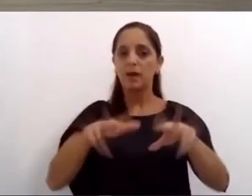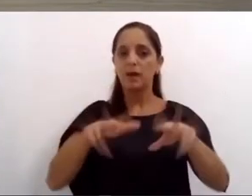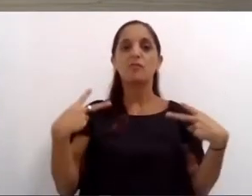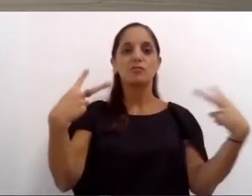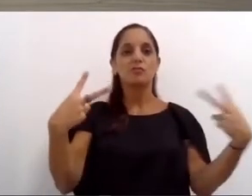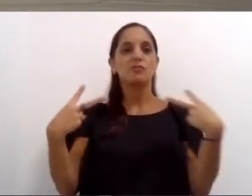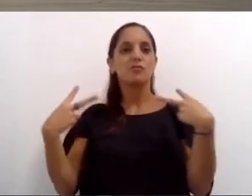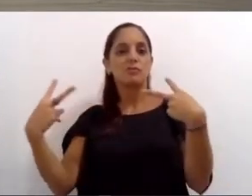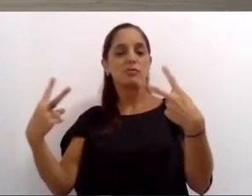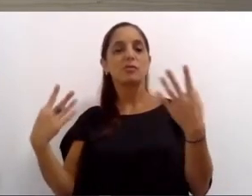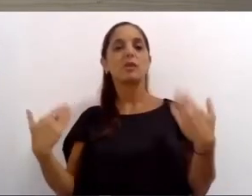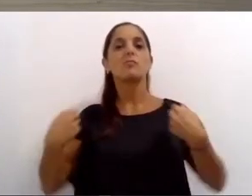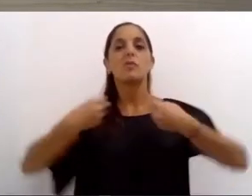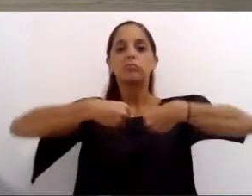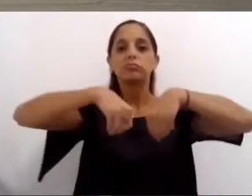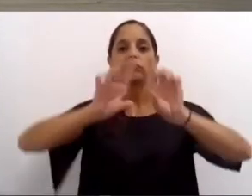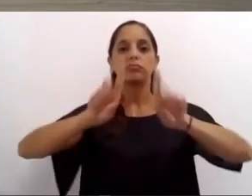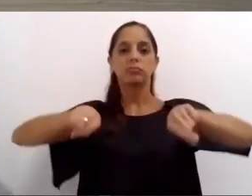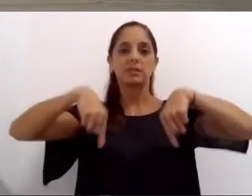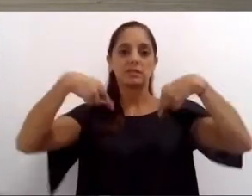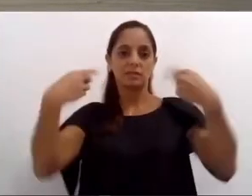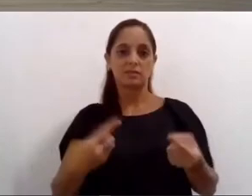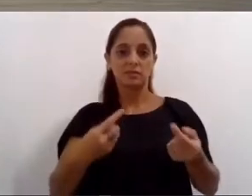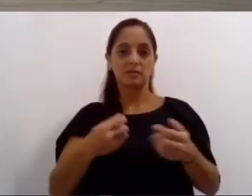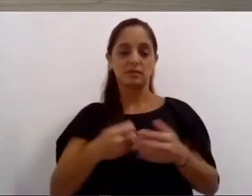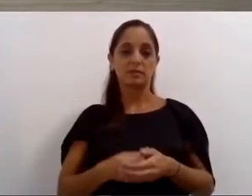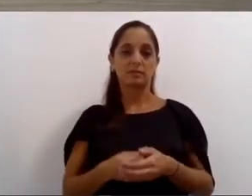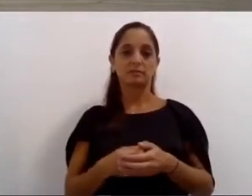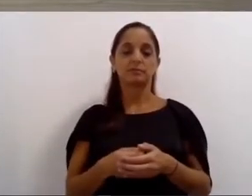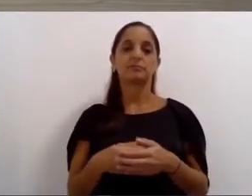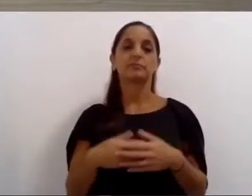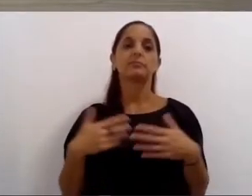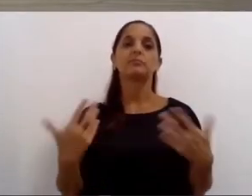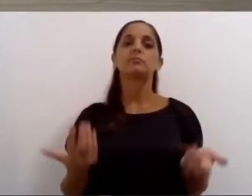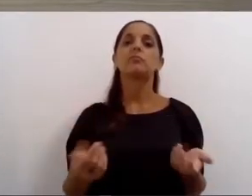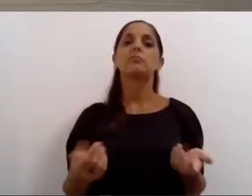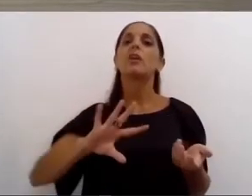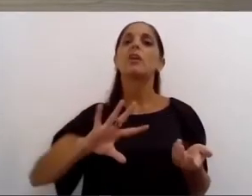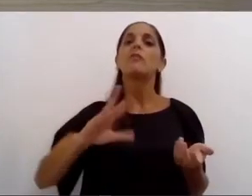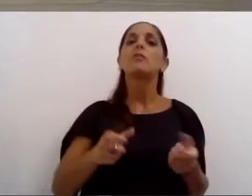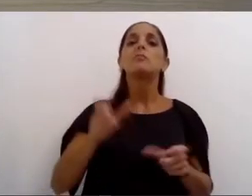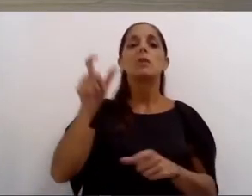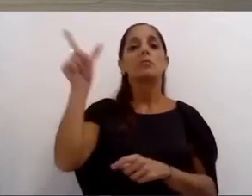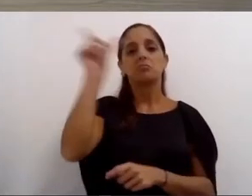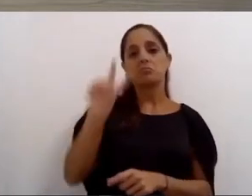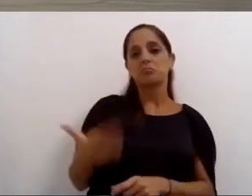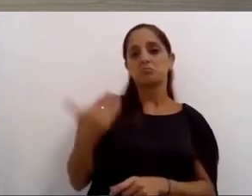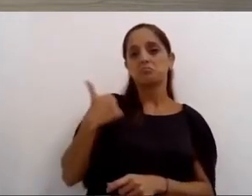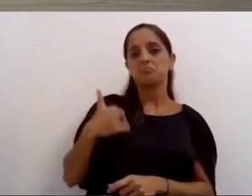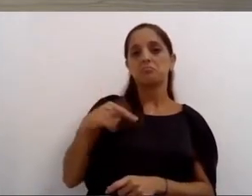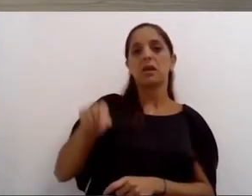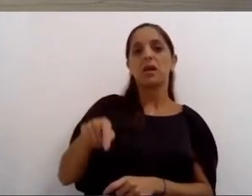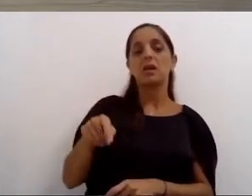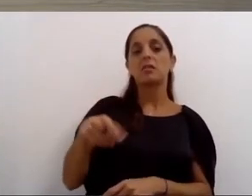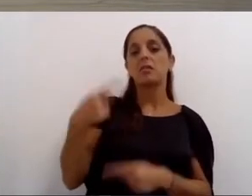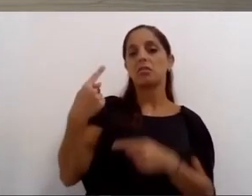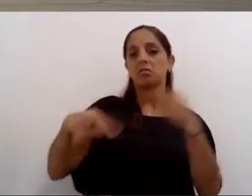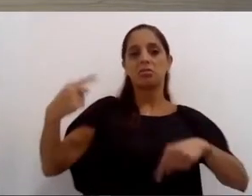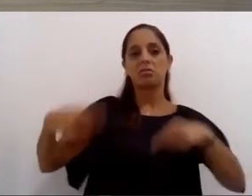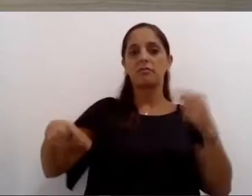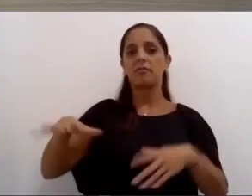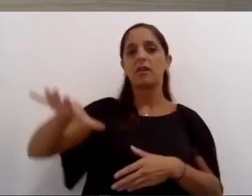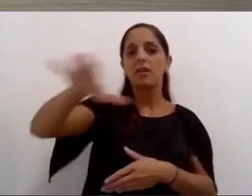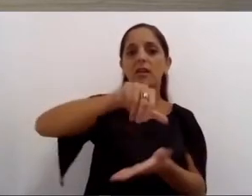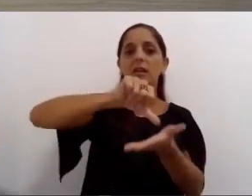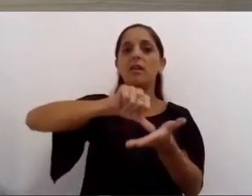de la ciudad se obtuvo el sello safe travels una garantía para turistas nacionales y extranjeros de visitar un destino que